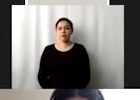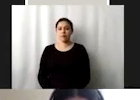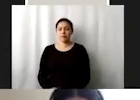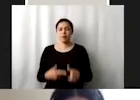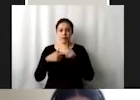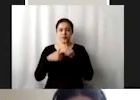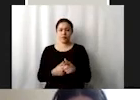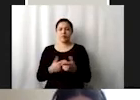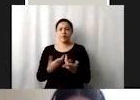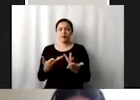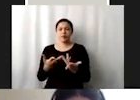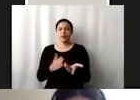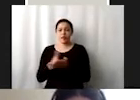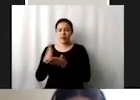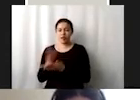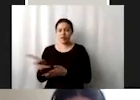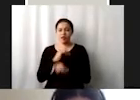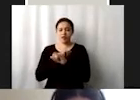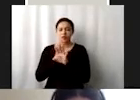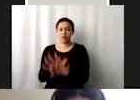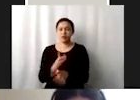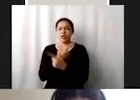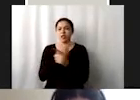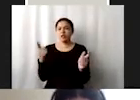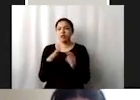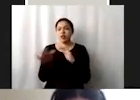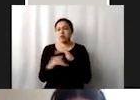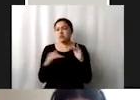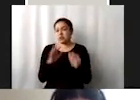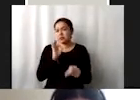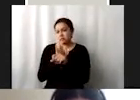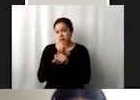acceso al público la información y proteger las libertades fundamentales